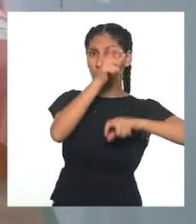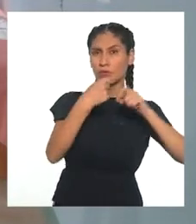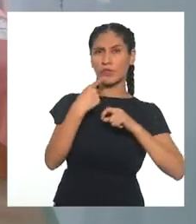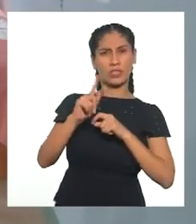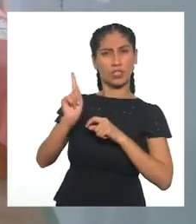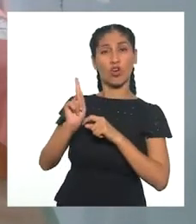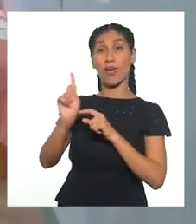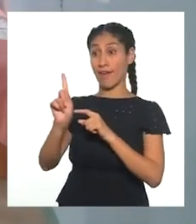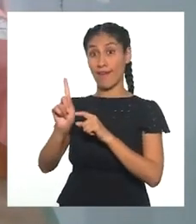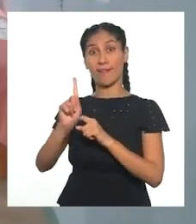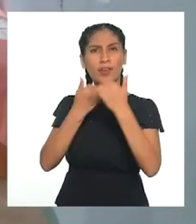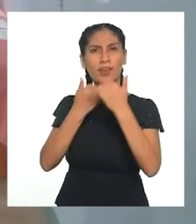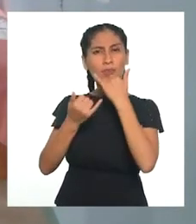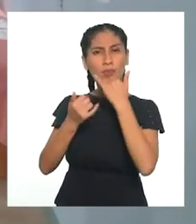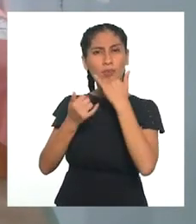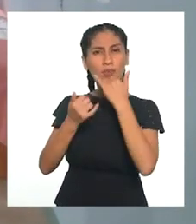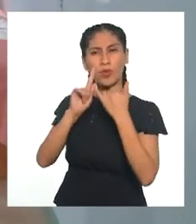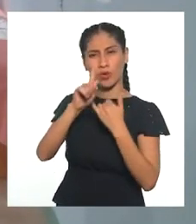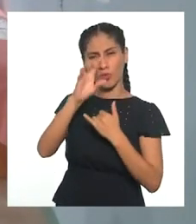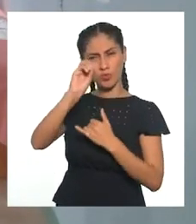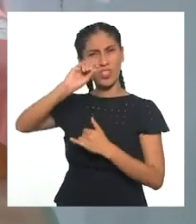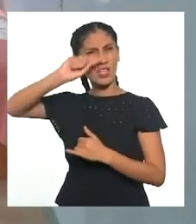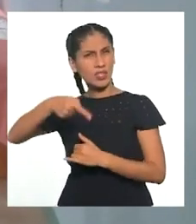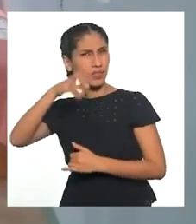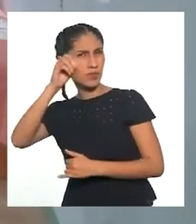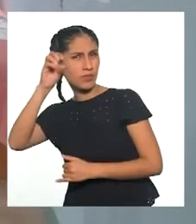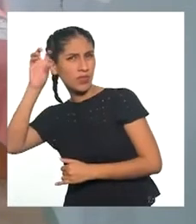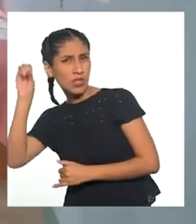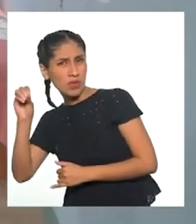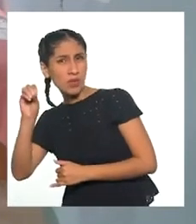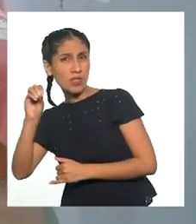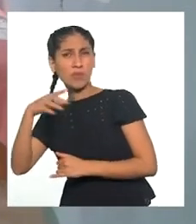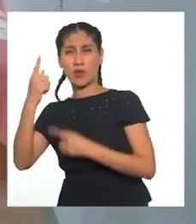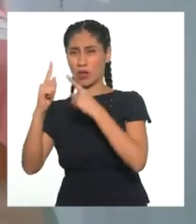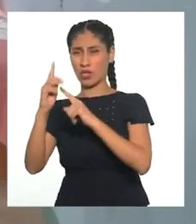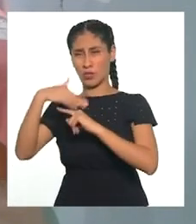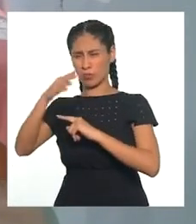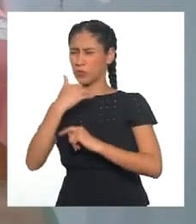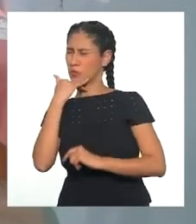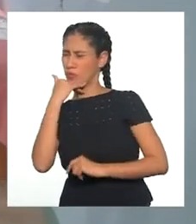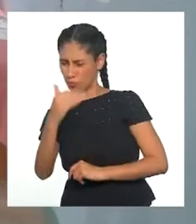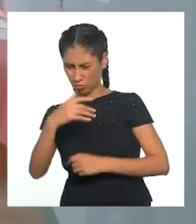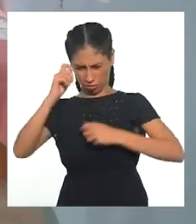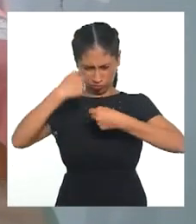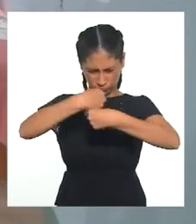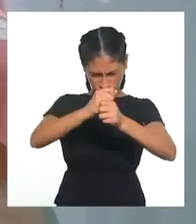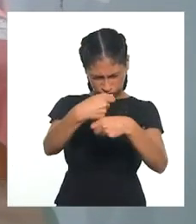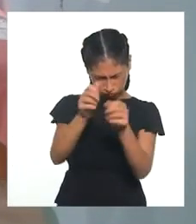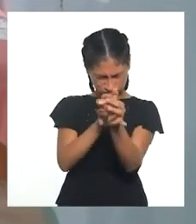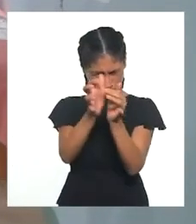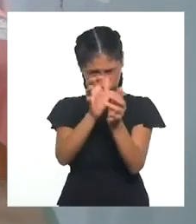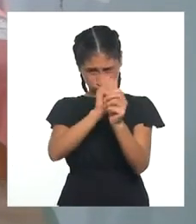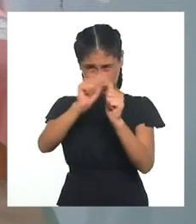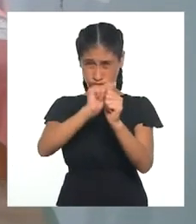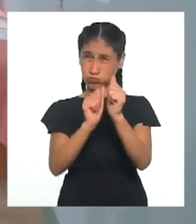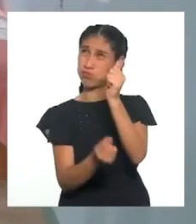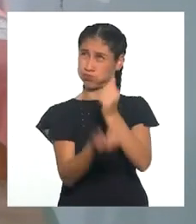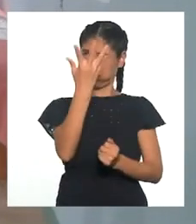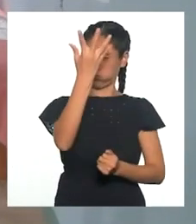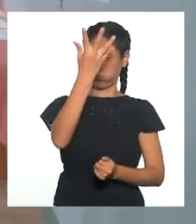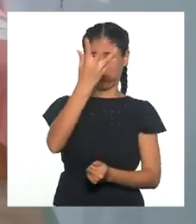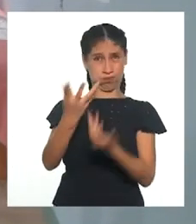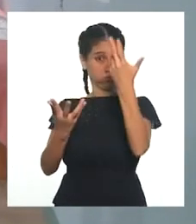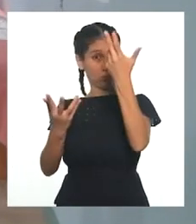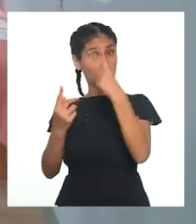imagino fallando 10.000 veces en algo y aún así tener la motivación para seguir intentándolo. Edison famosamente dijo que no